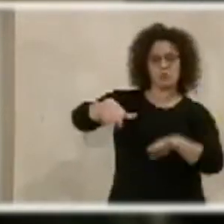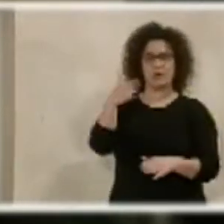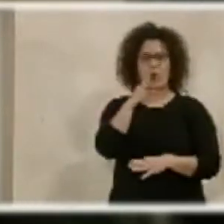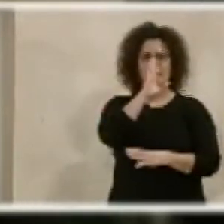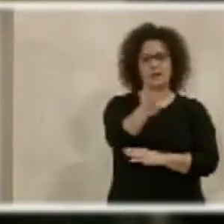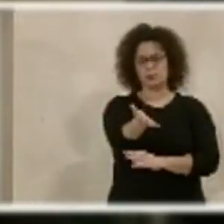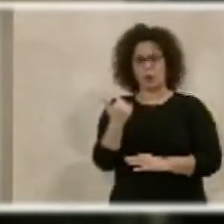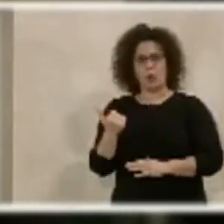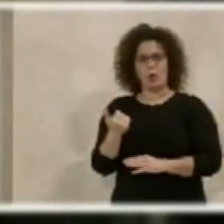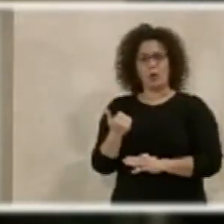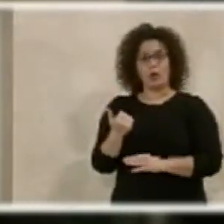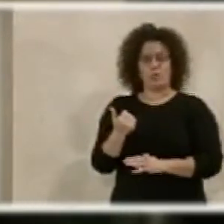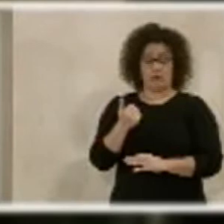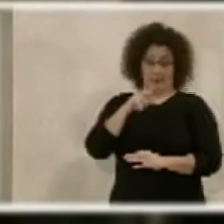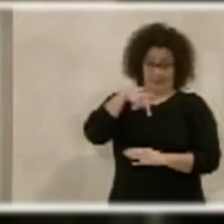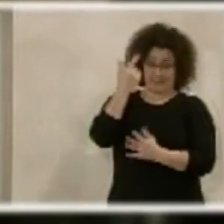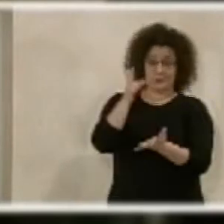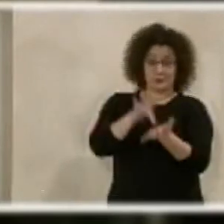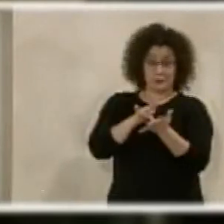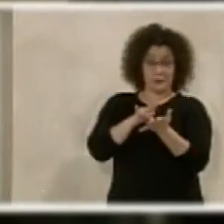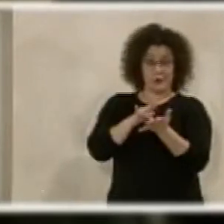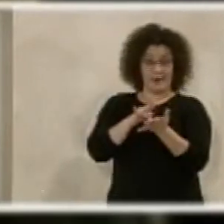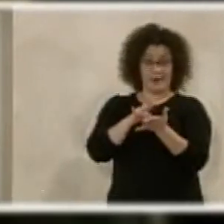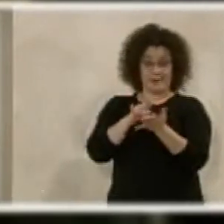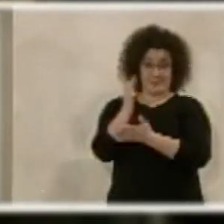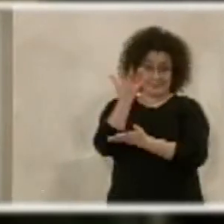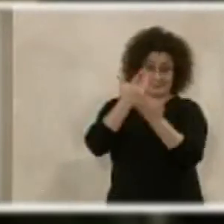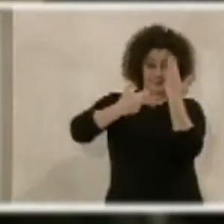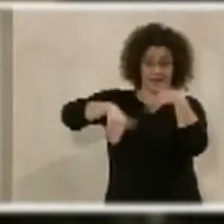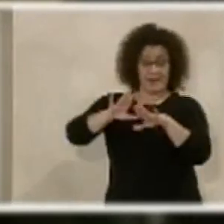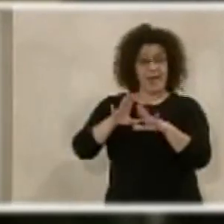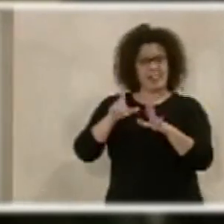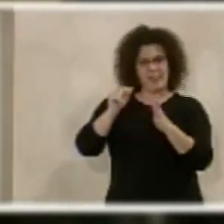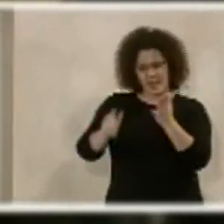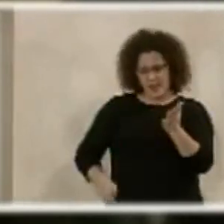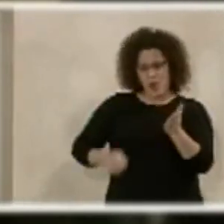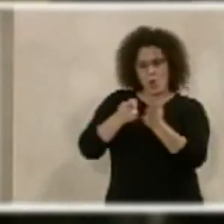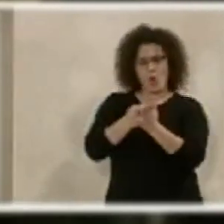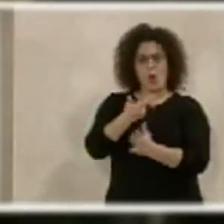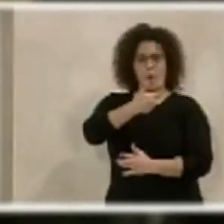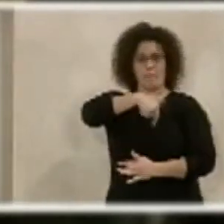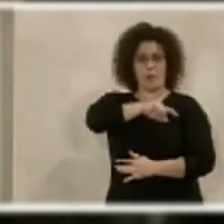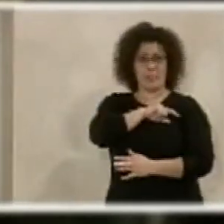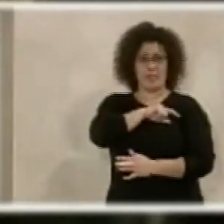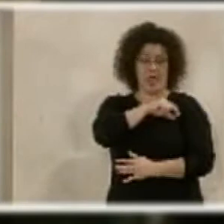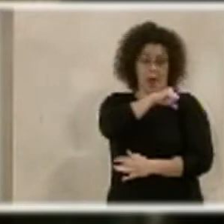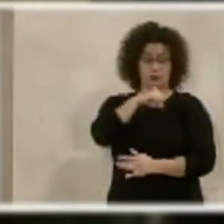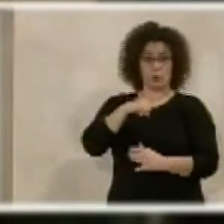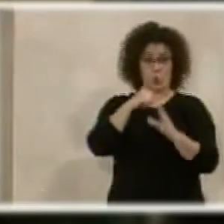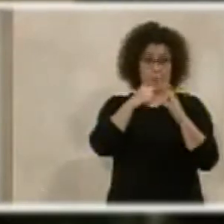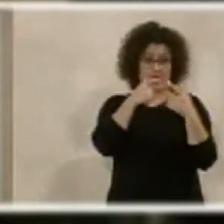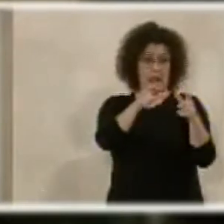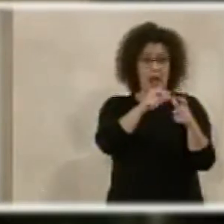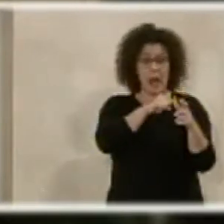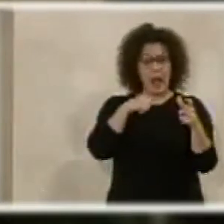Tampoco se debe marear la perdiz, ni cuando se tuvo en cuenta poner un dinero a la policía autonómica que fuera